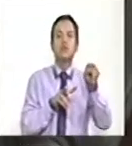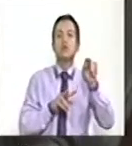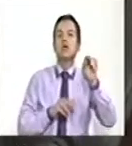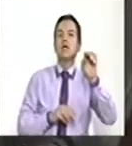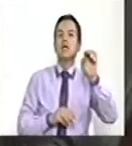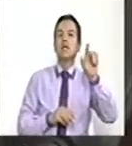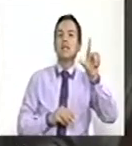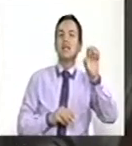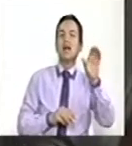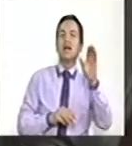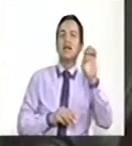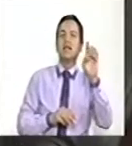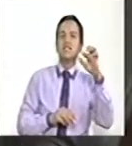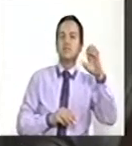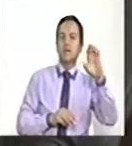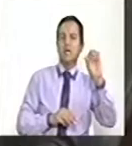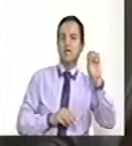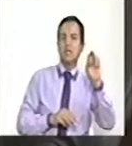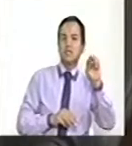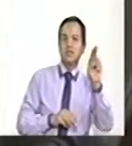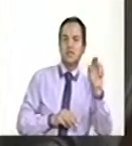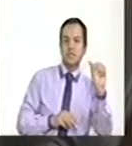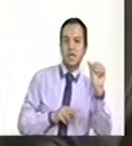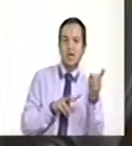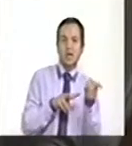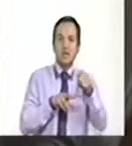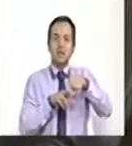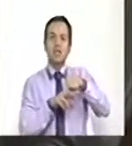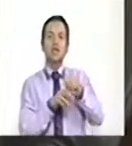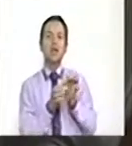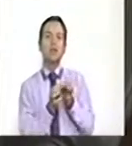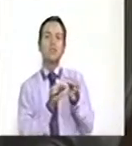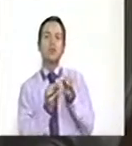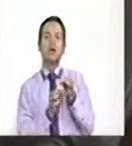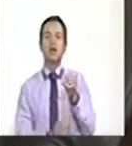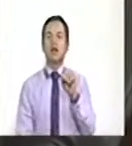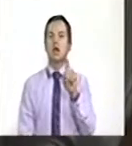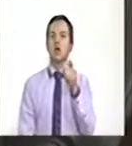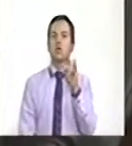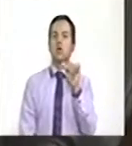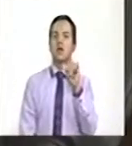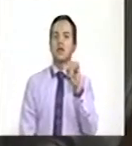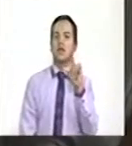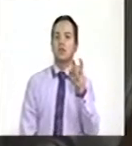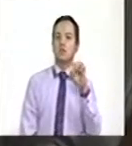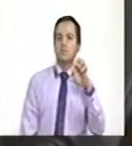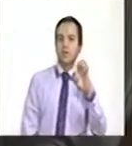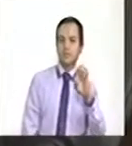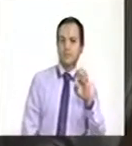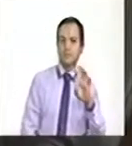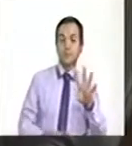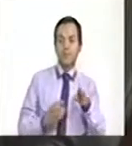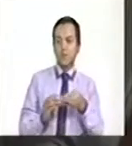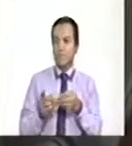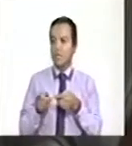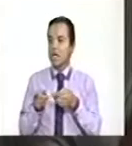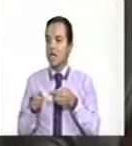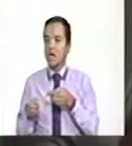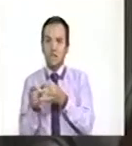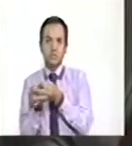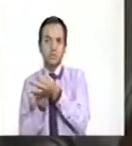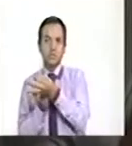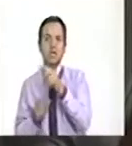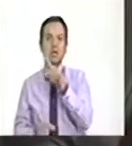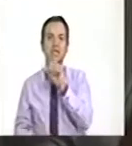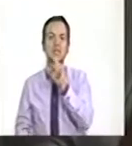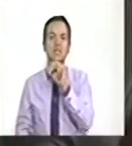Y el alcalde del municipio de San Vicente del Caguán, Humberto Sánchez, denunció que